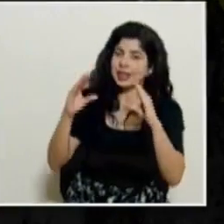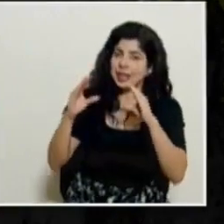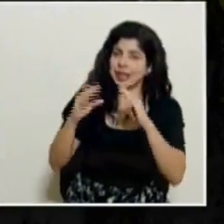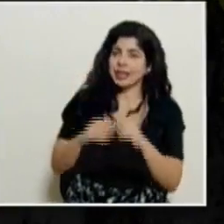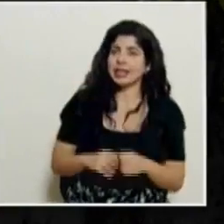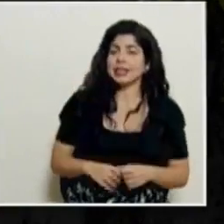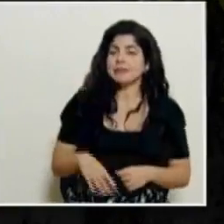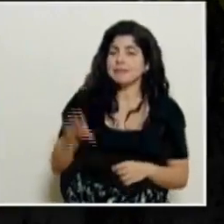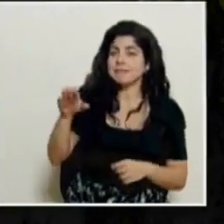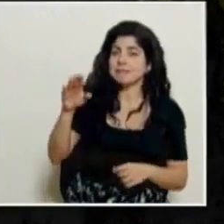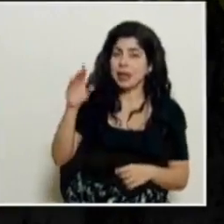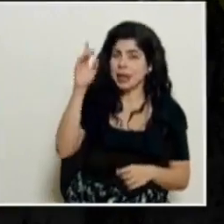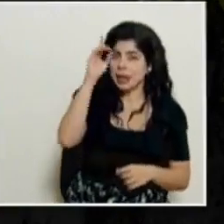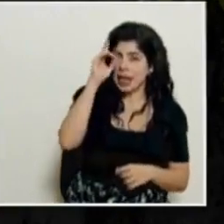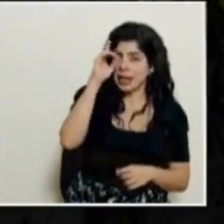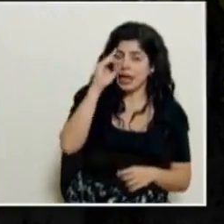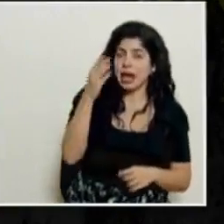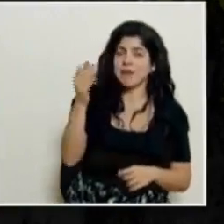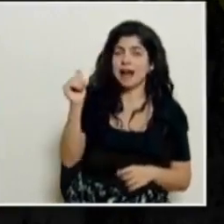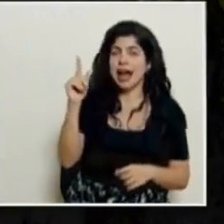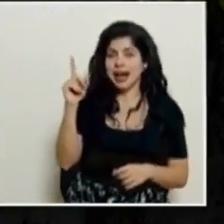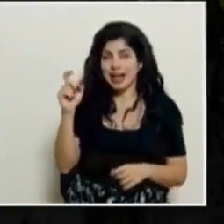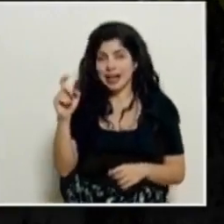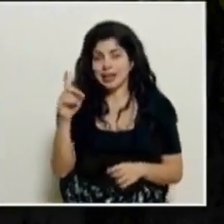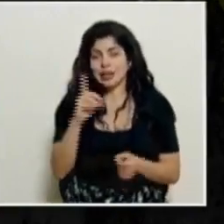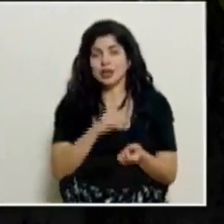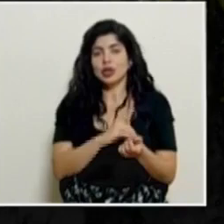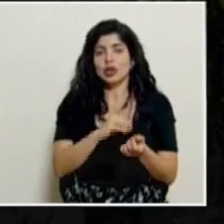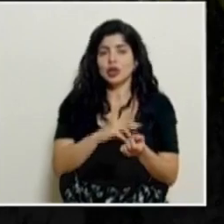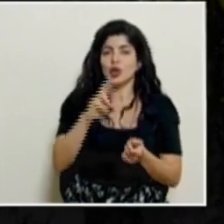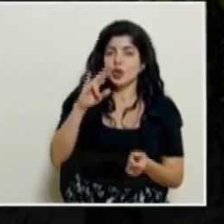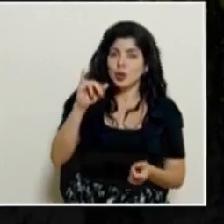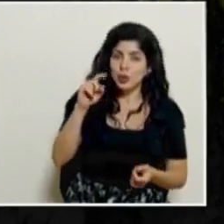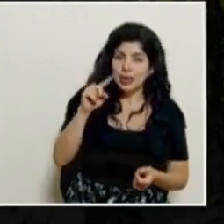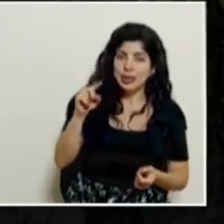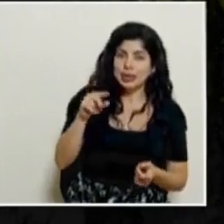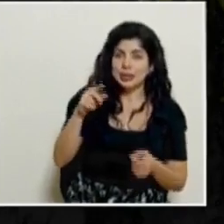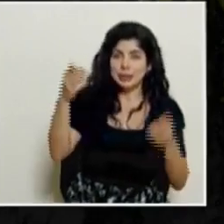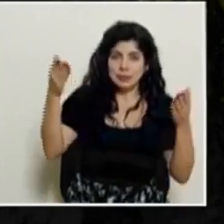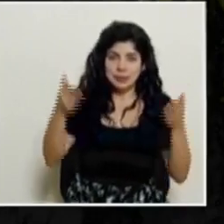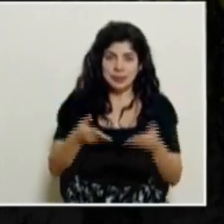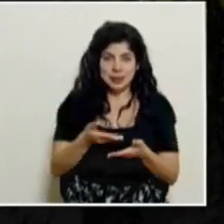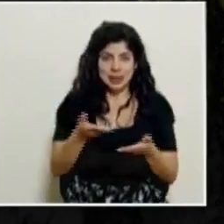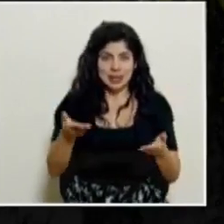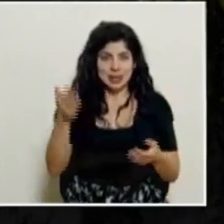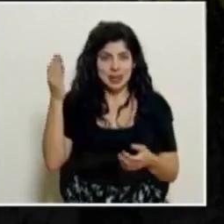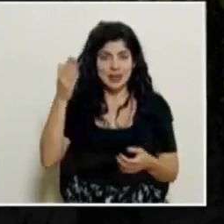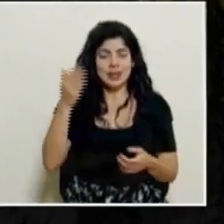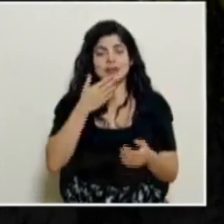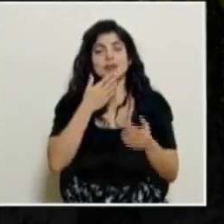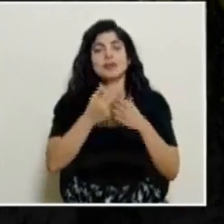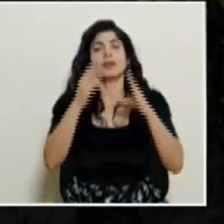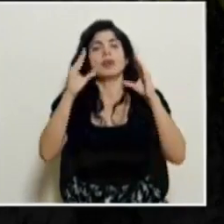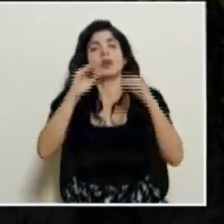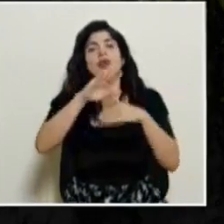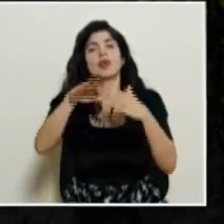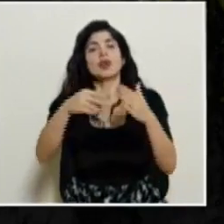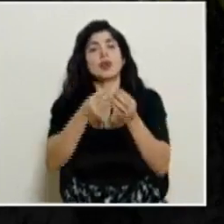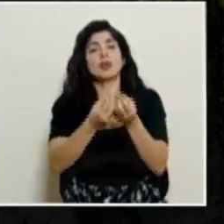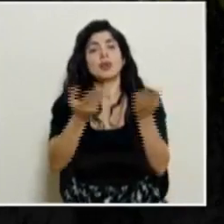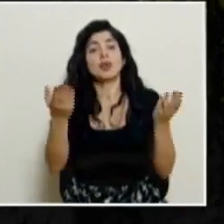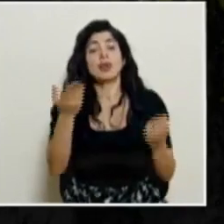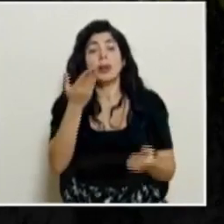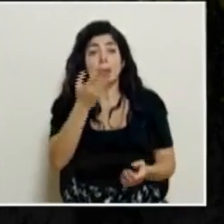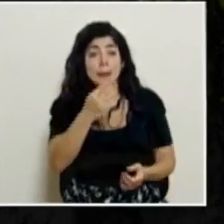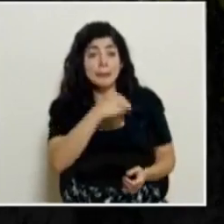don Daniel don Alex doctor Ruiz y a los demás presentes en esta conferencia muy buenas tardes a toda la audiencia señor